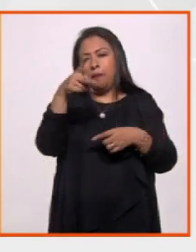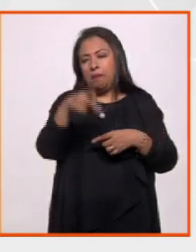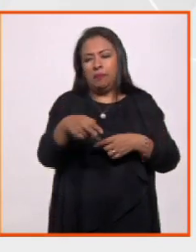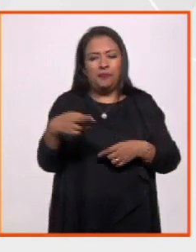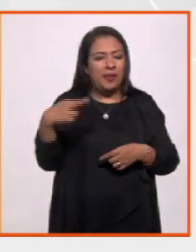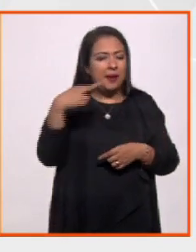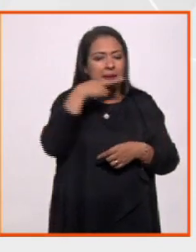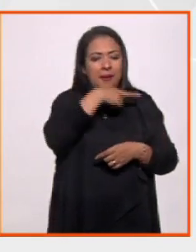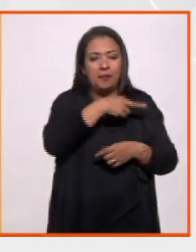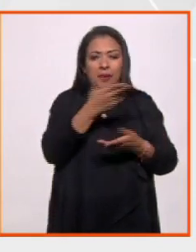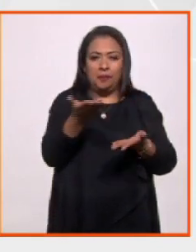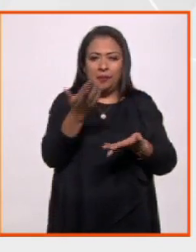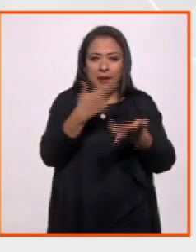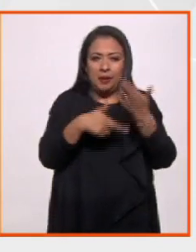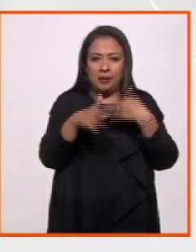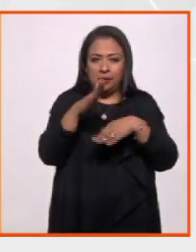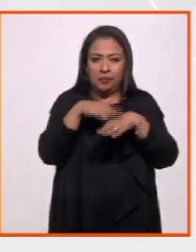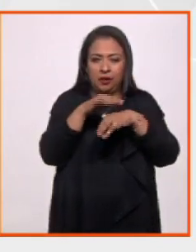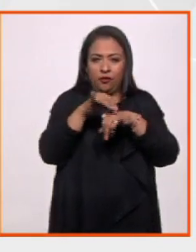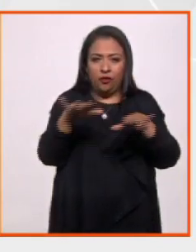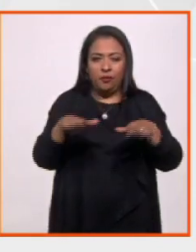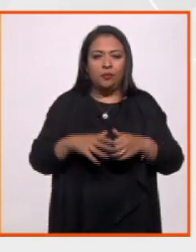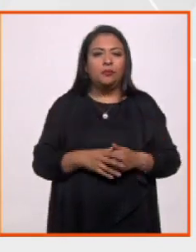muy breve pausa, volvemos con más.